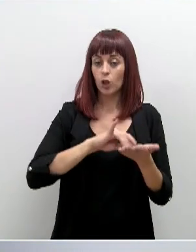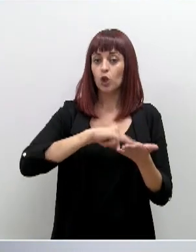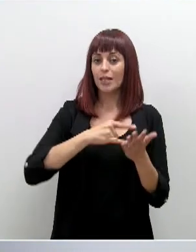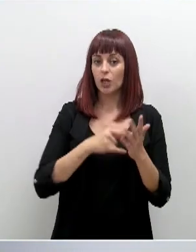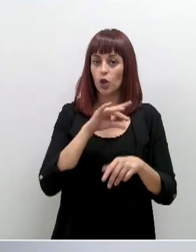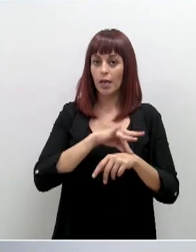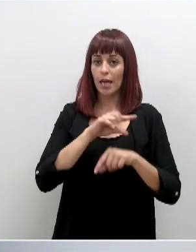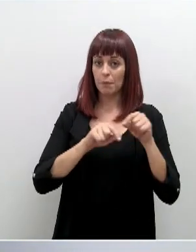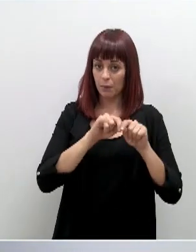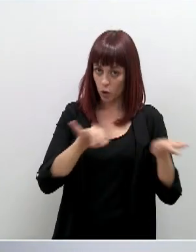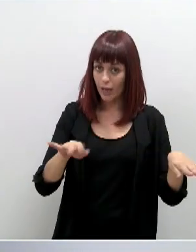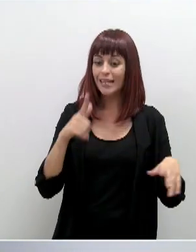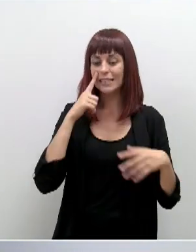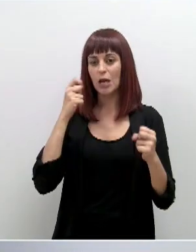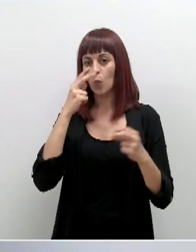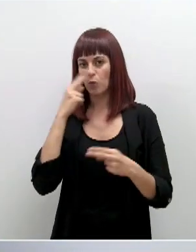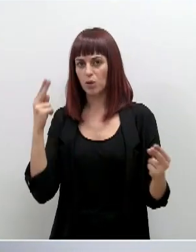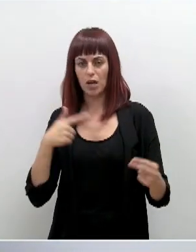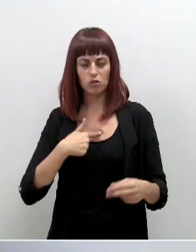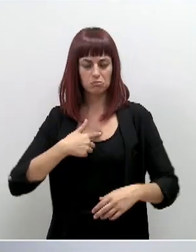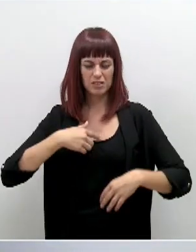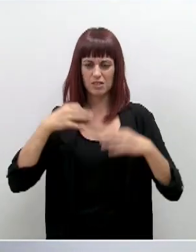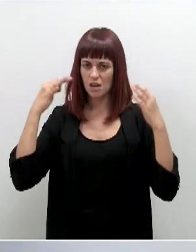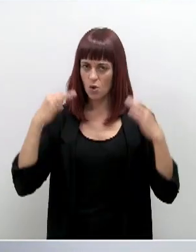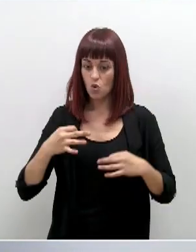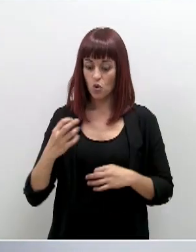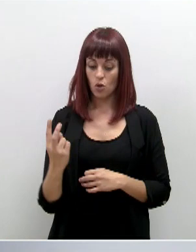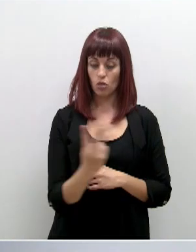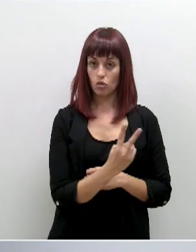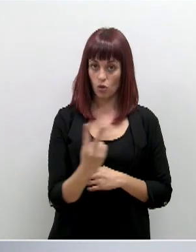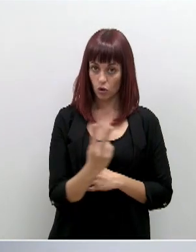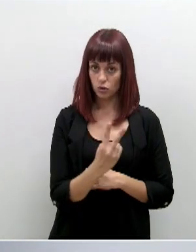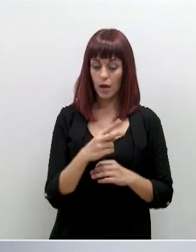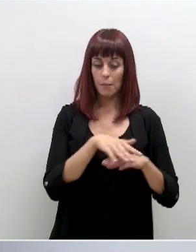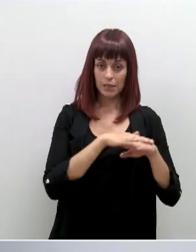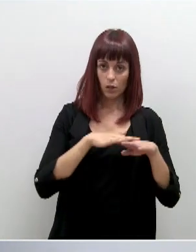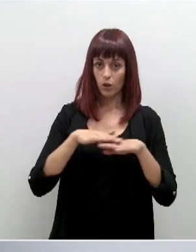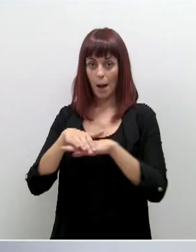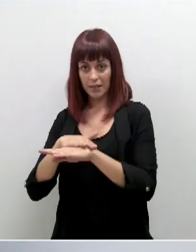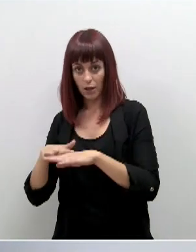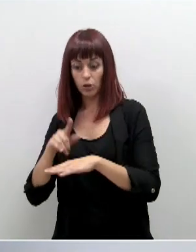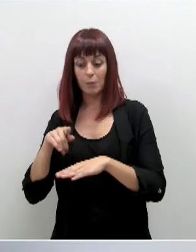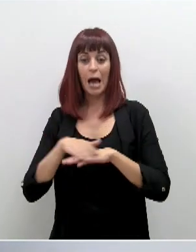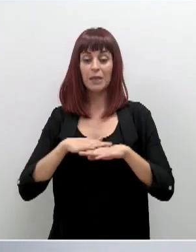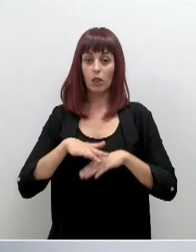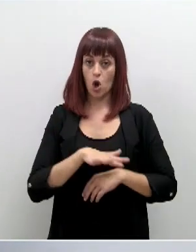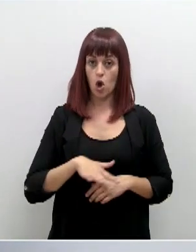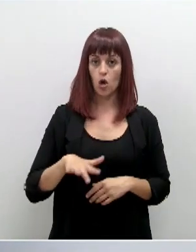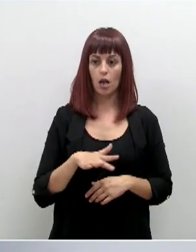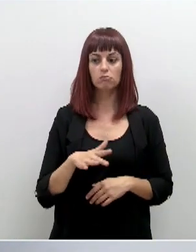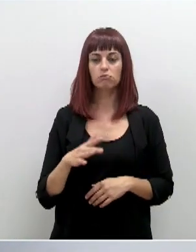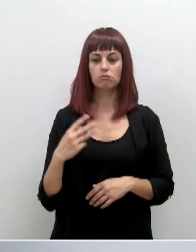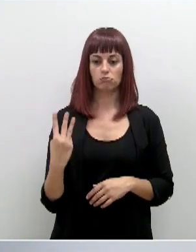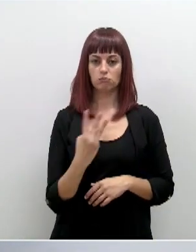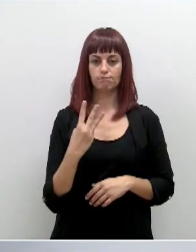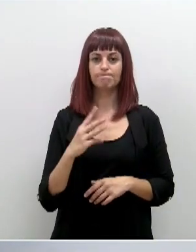y salud pública. Y estoy seguro que entre ambas Administraciones, junto con la Administración local, pues llegaremos, por